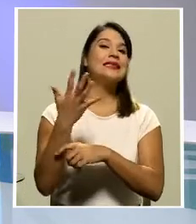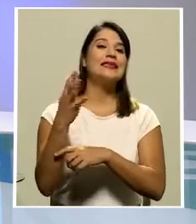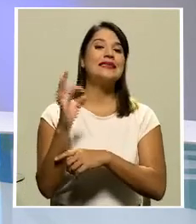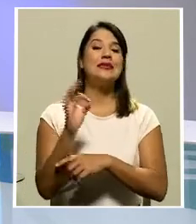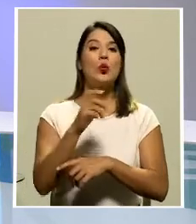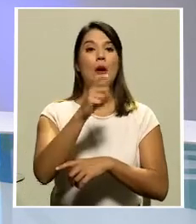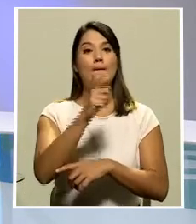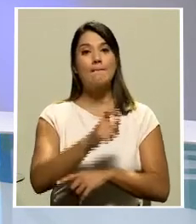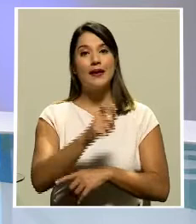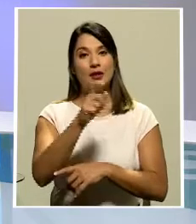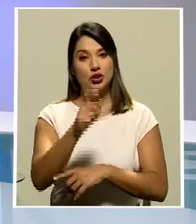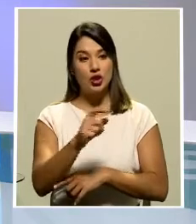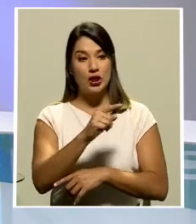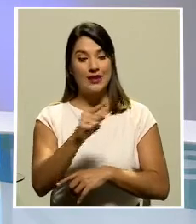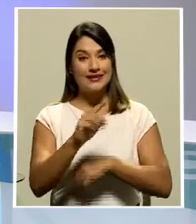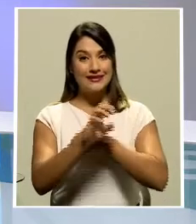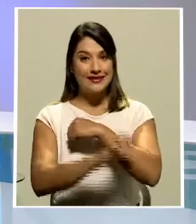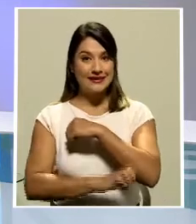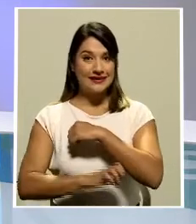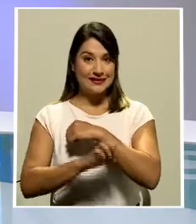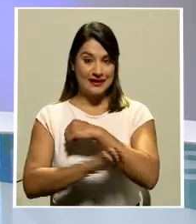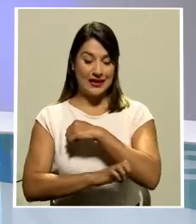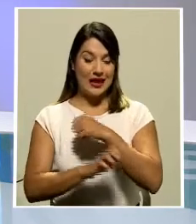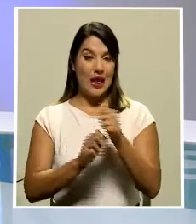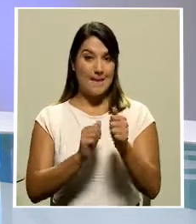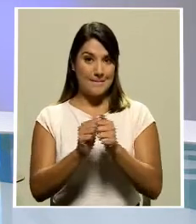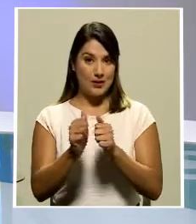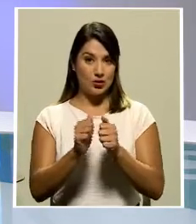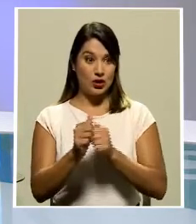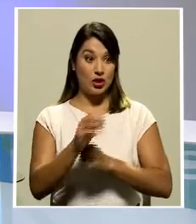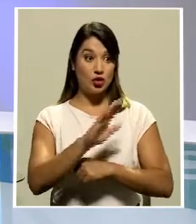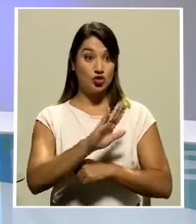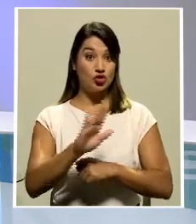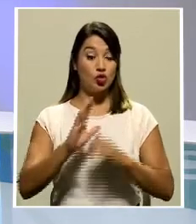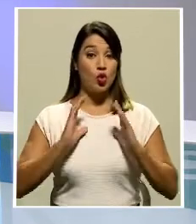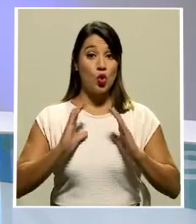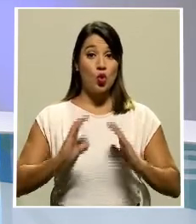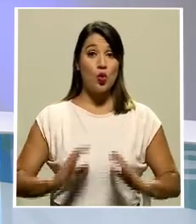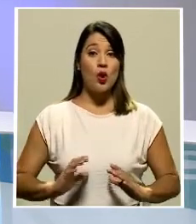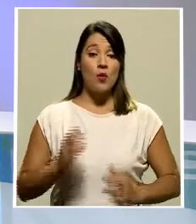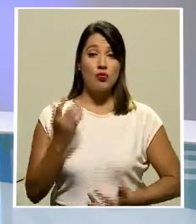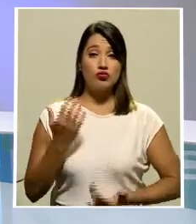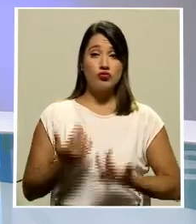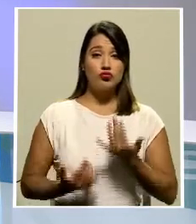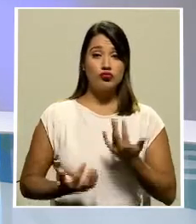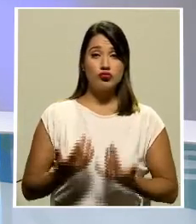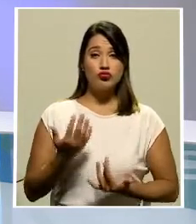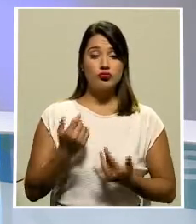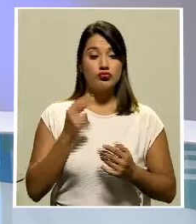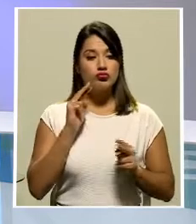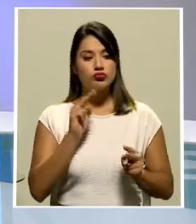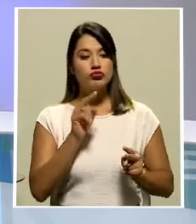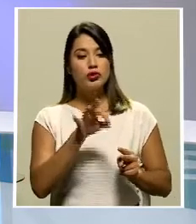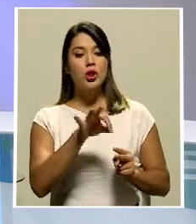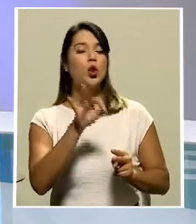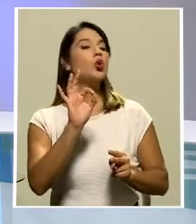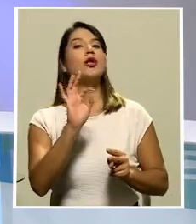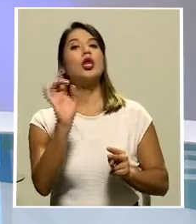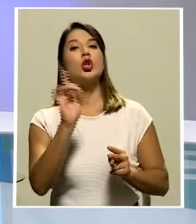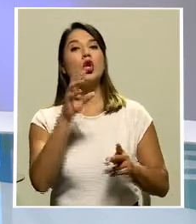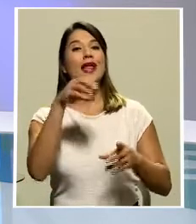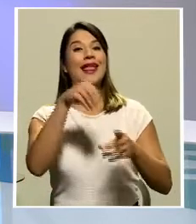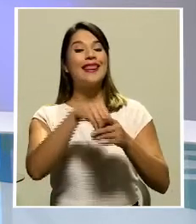personas migrantes en su mayoría cuyos cuerpos calcinados aparecieron dentro de una